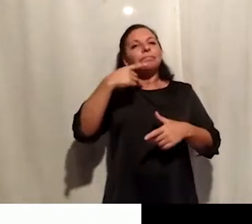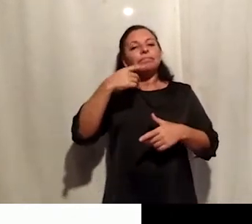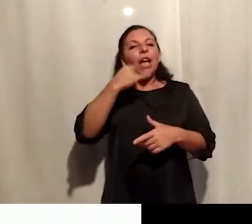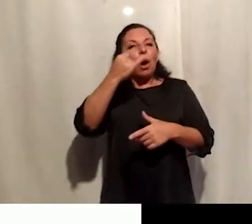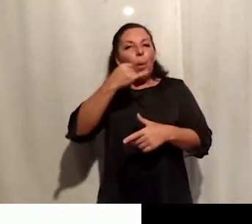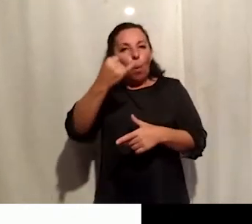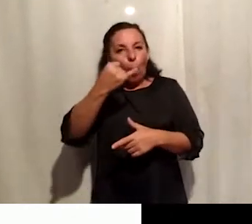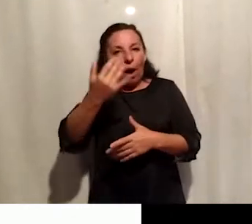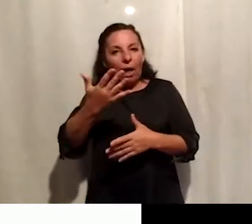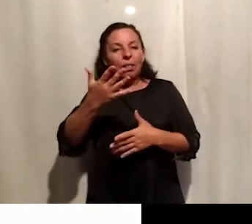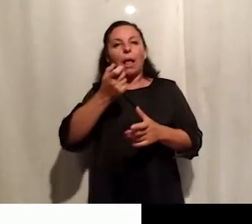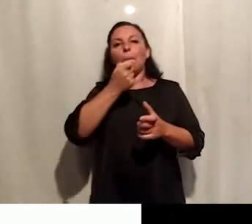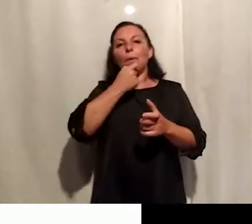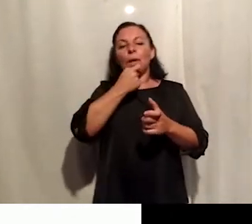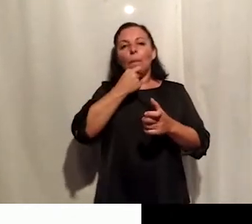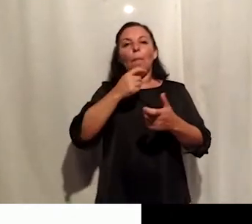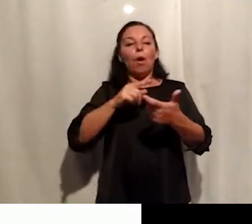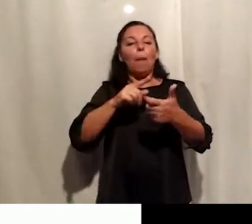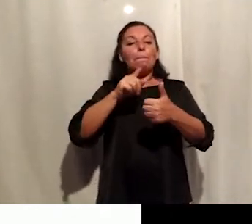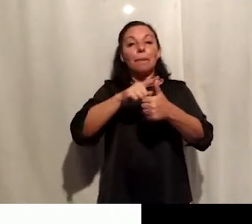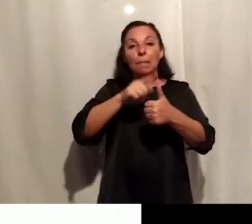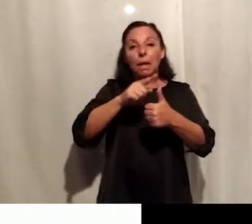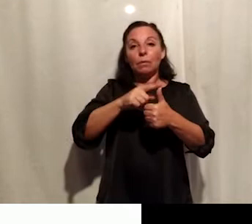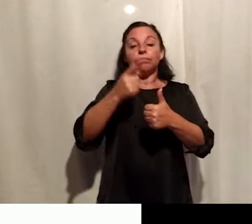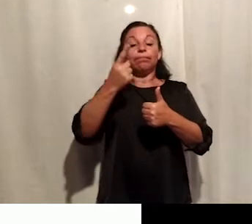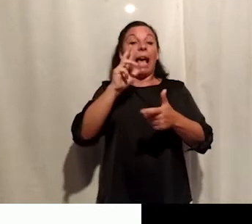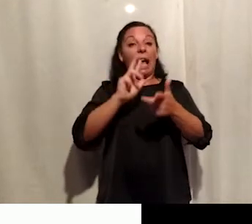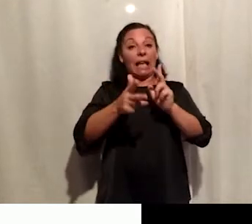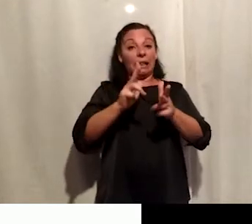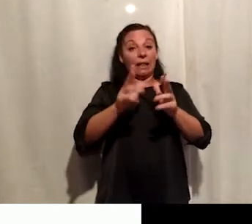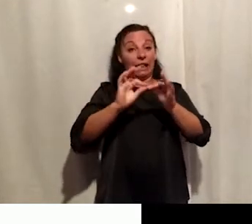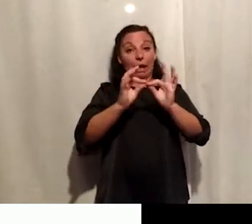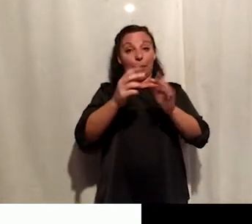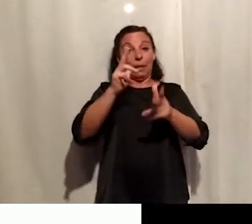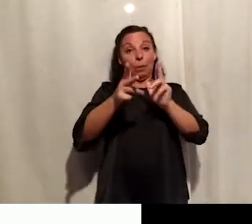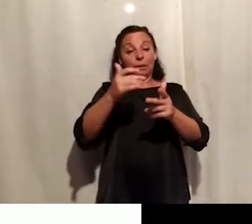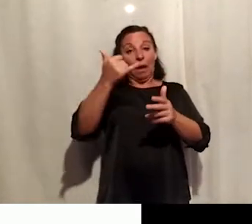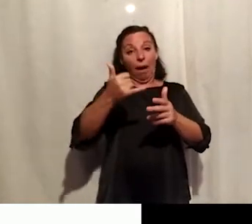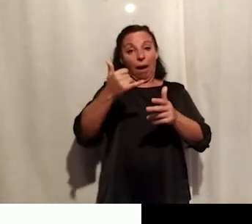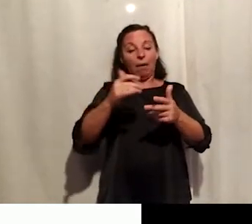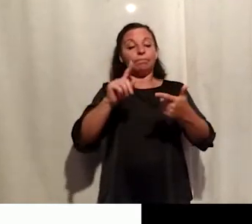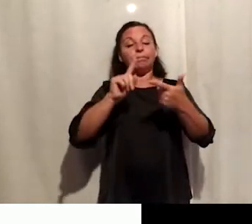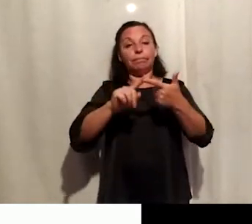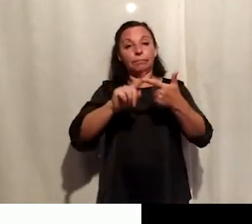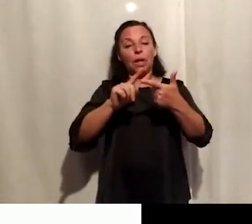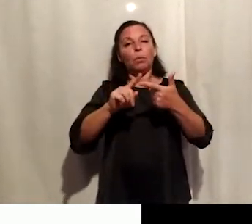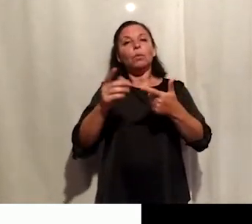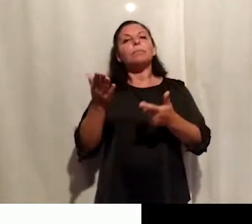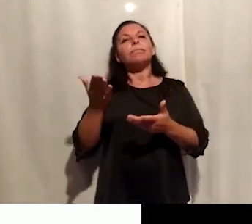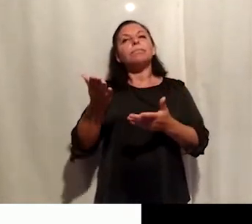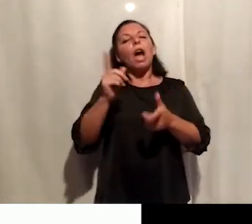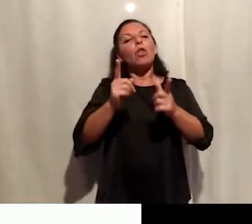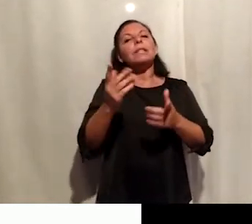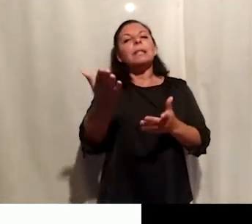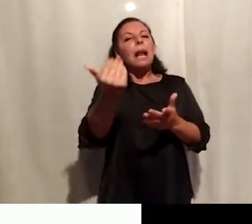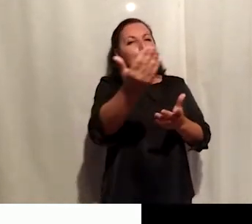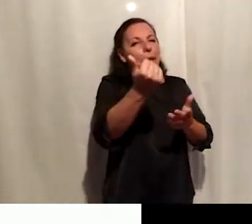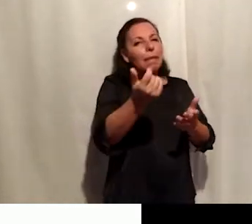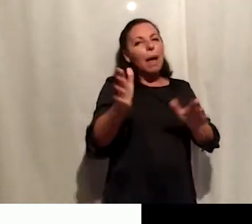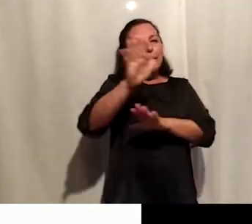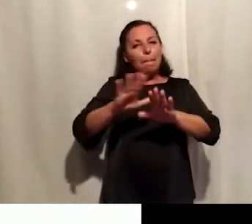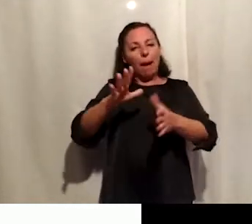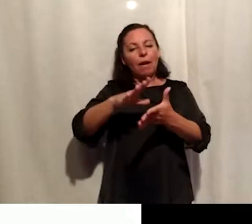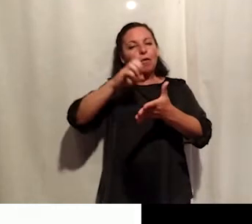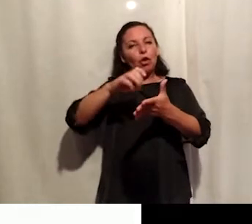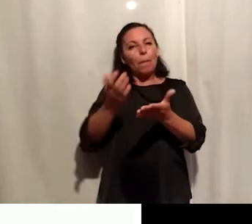este vídeo podemos destacar la incorporación de un intérprete de lengua de señas, la solicitó a los